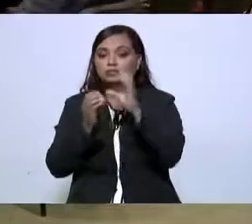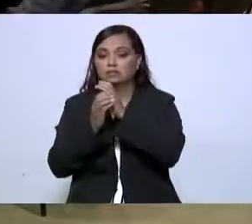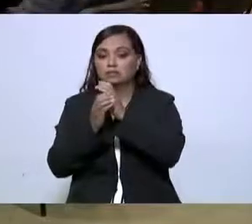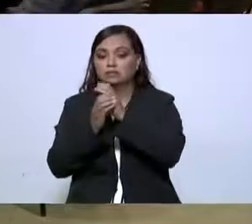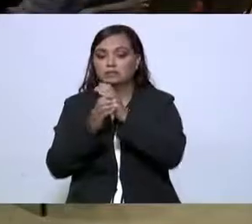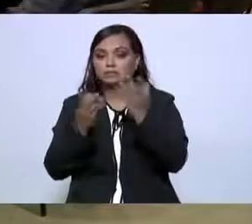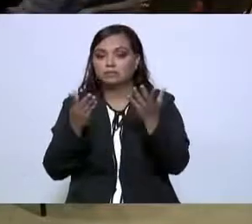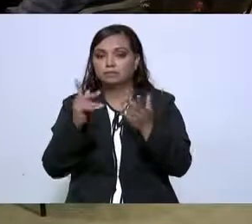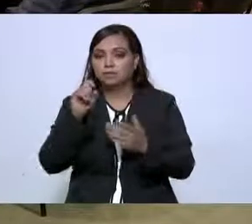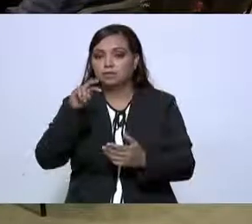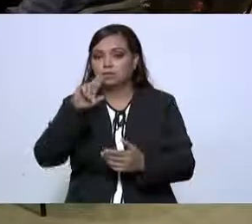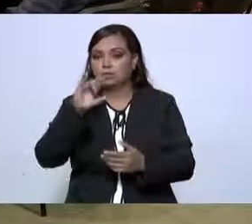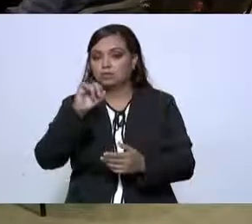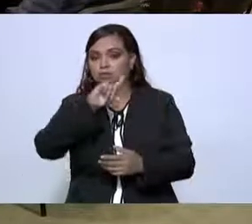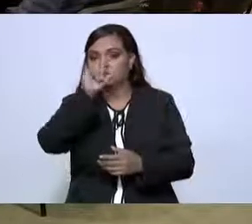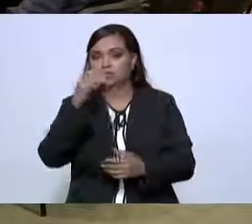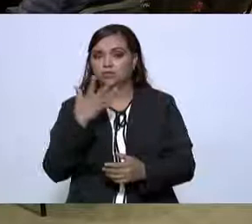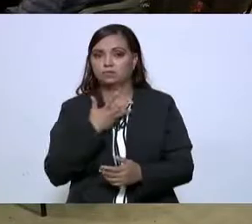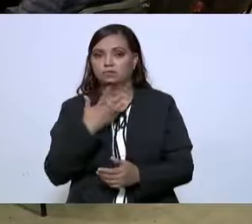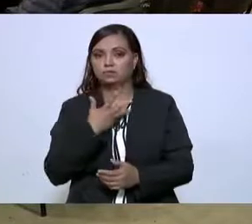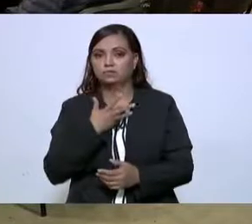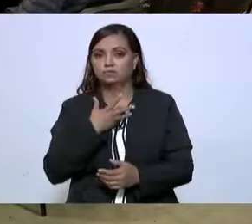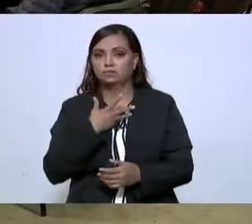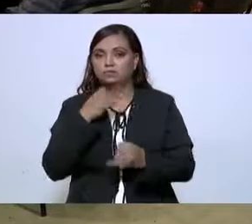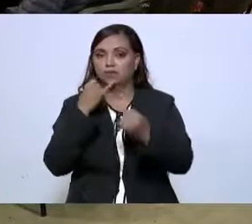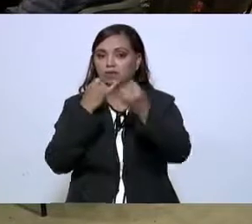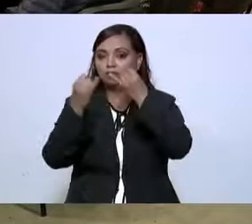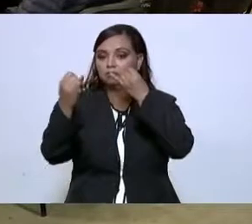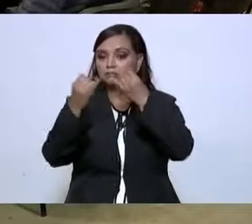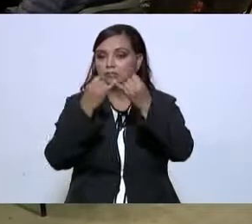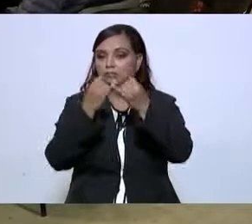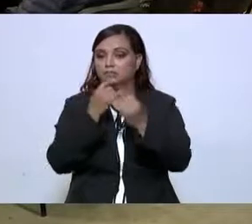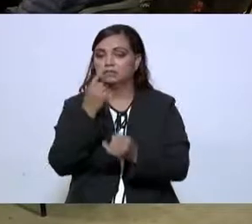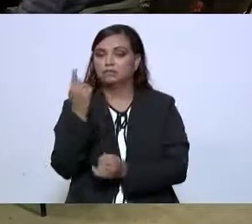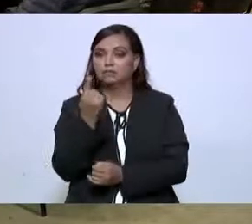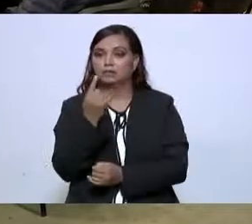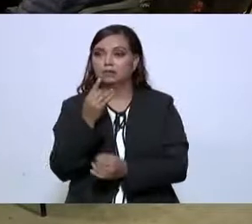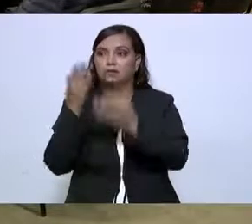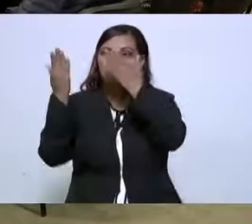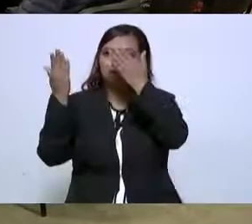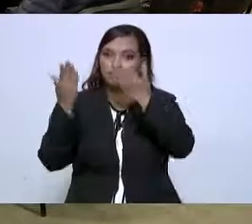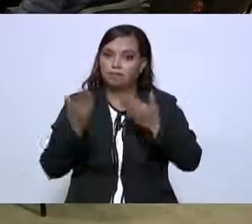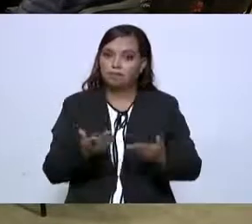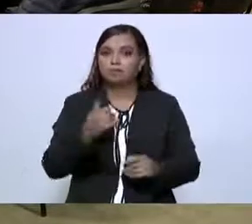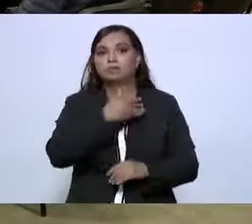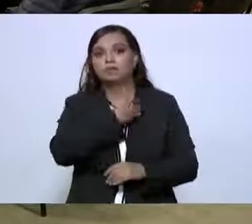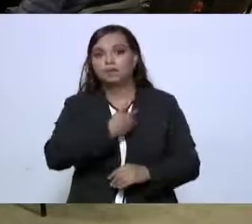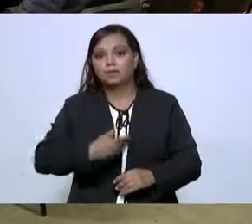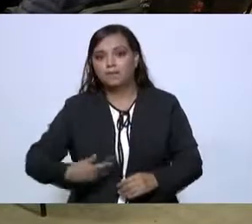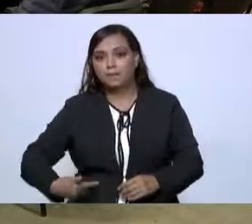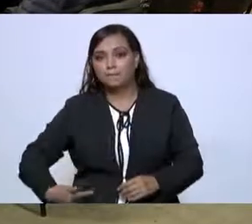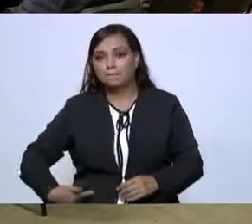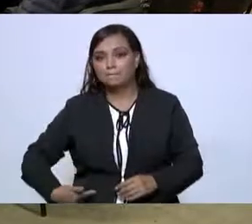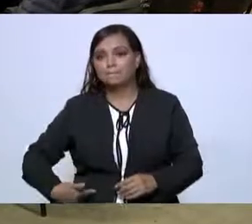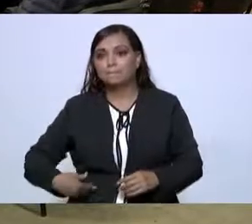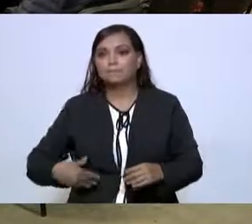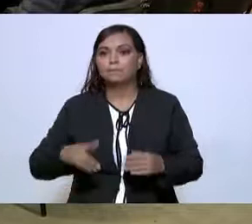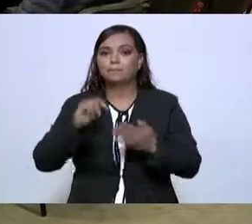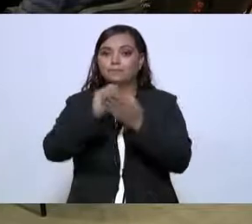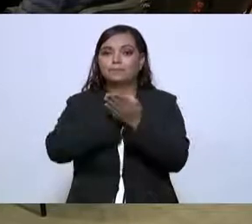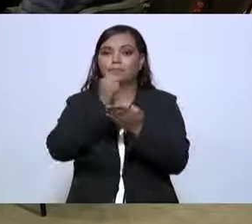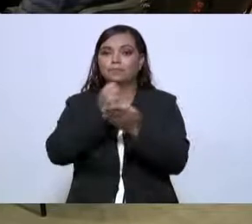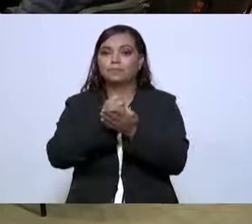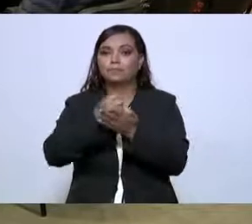luego tuvieron la suerte de que llegó un presidente tamaulipeco,